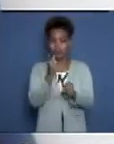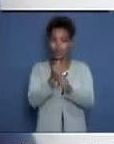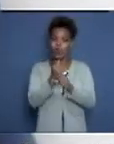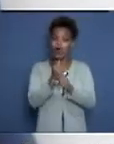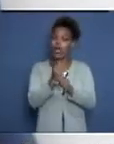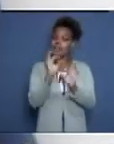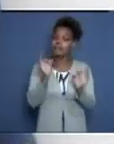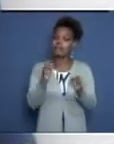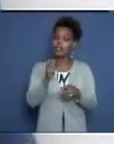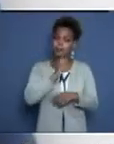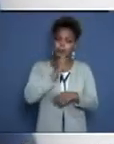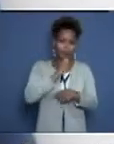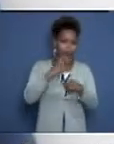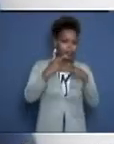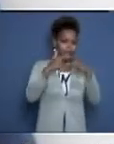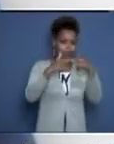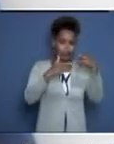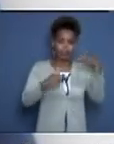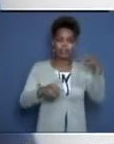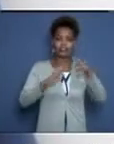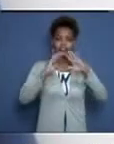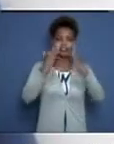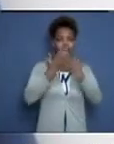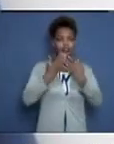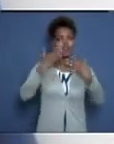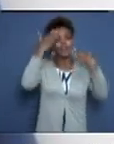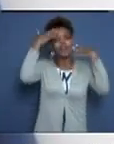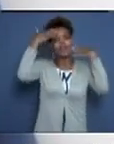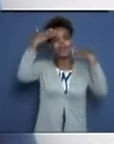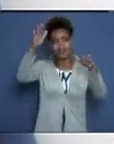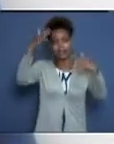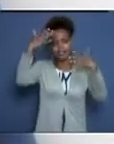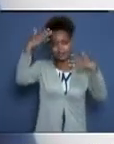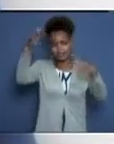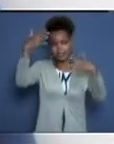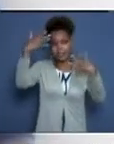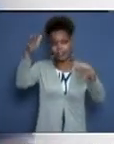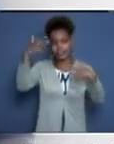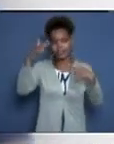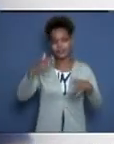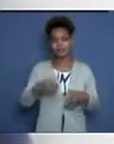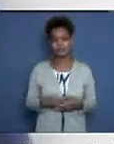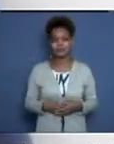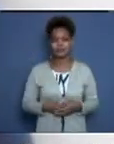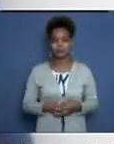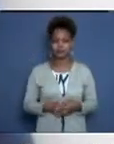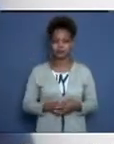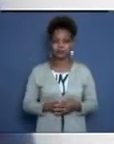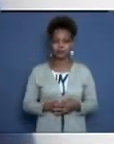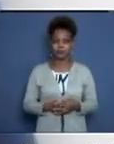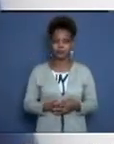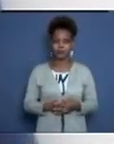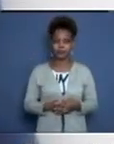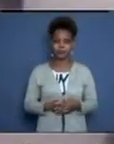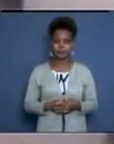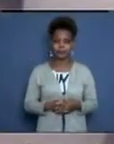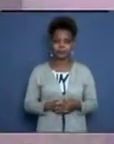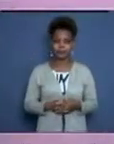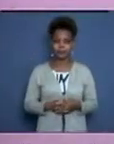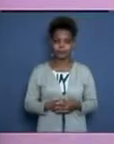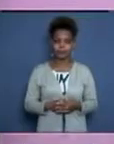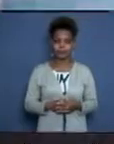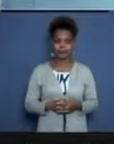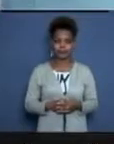compañeros realizadores en sentido general, técnicos, periodistas, narradores y comentaristas, también nuestro reconocimiento.